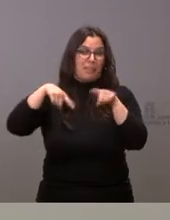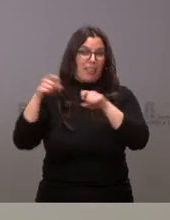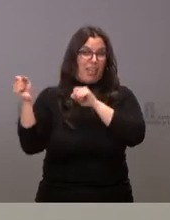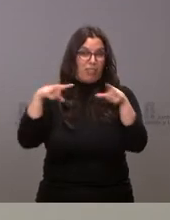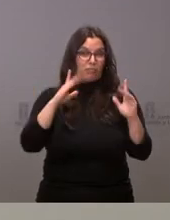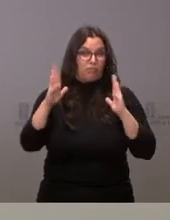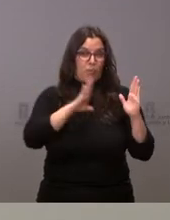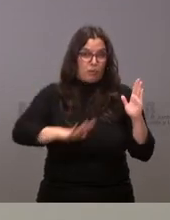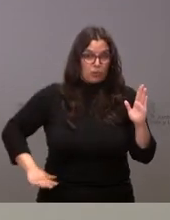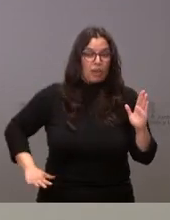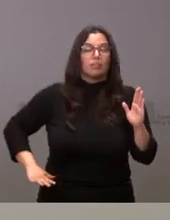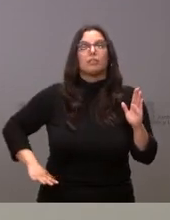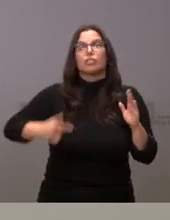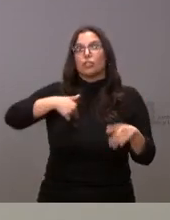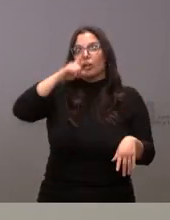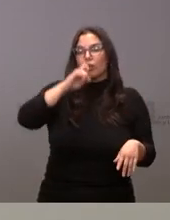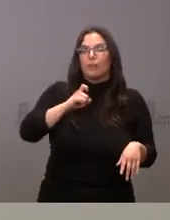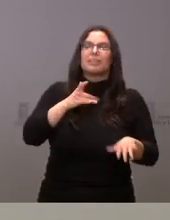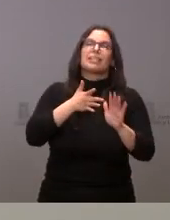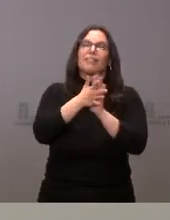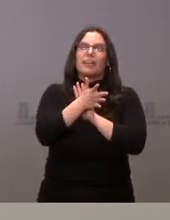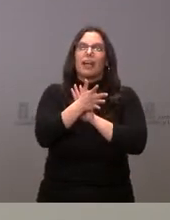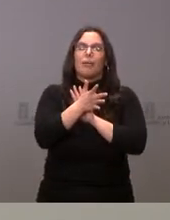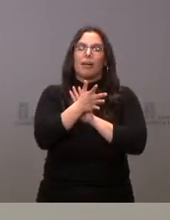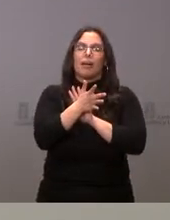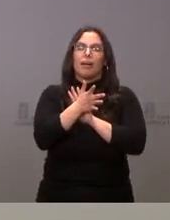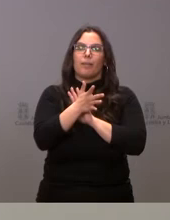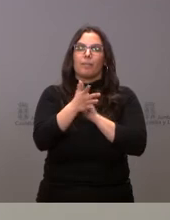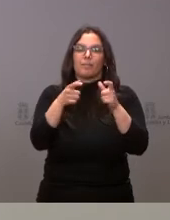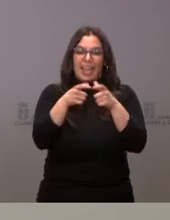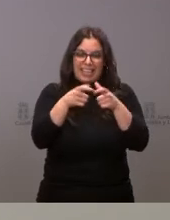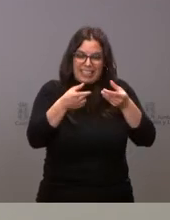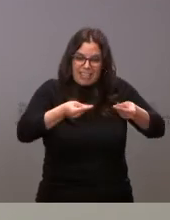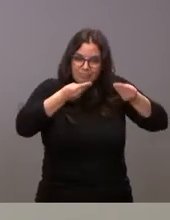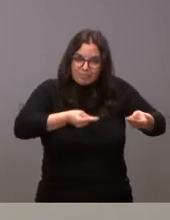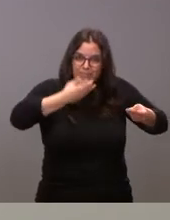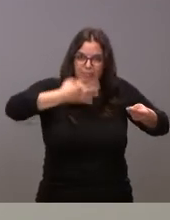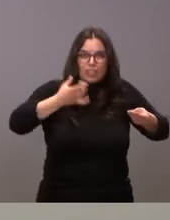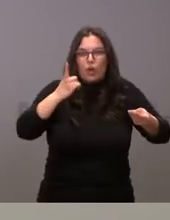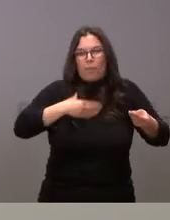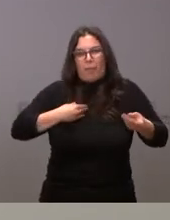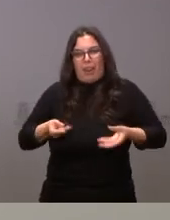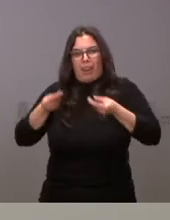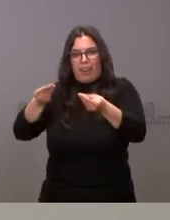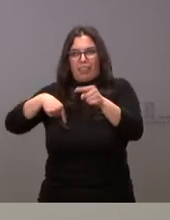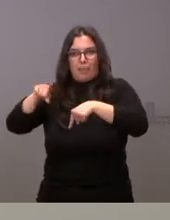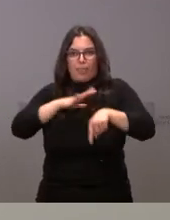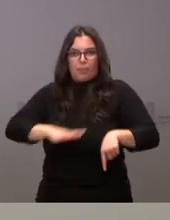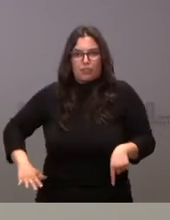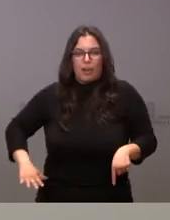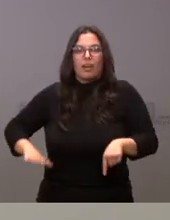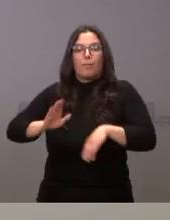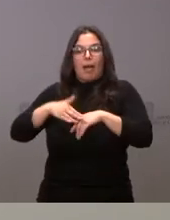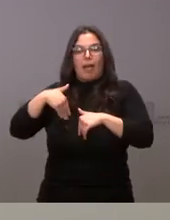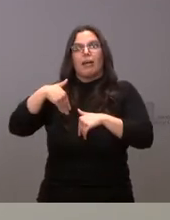otro día y que recordaba que no es tanto la tarjeta sanitaria tal y como la conocemos sino la tarjeta sanitaria de desplazados cuyo